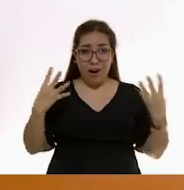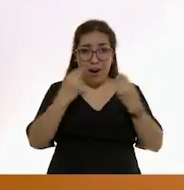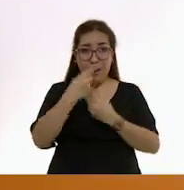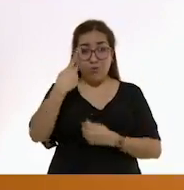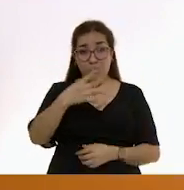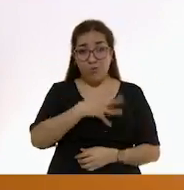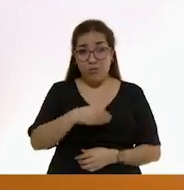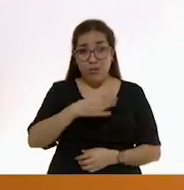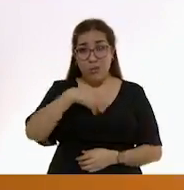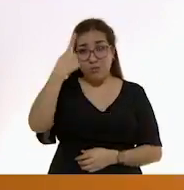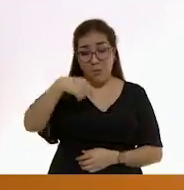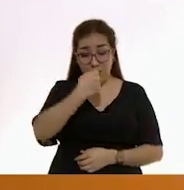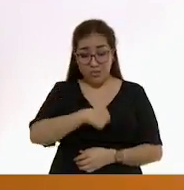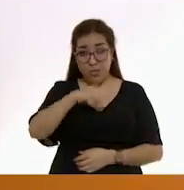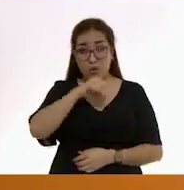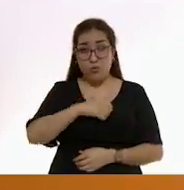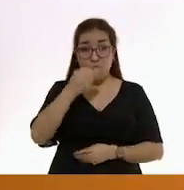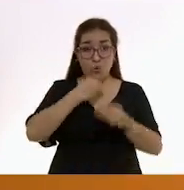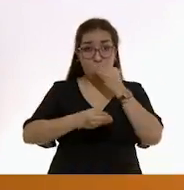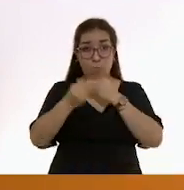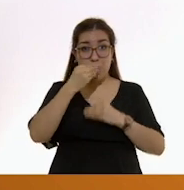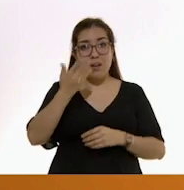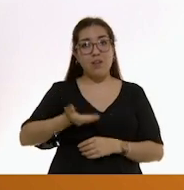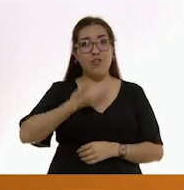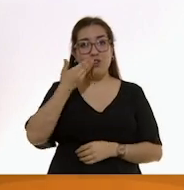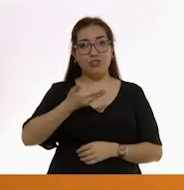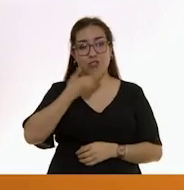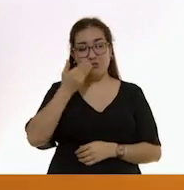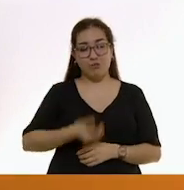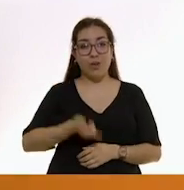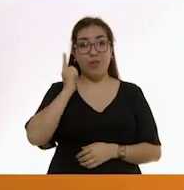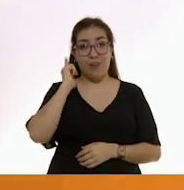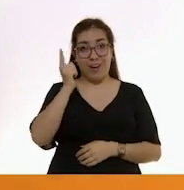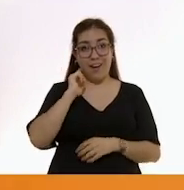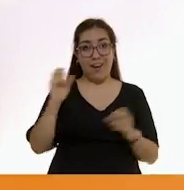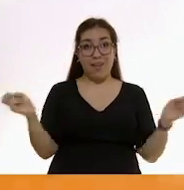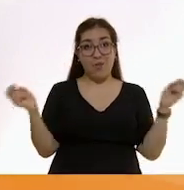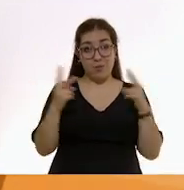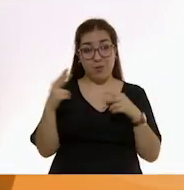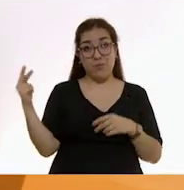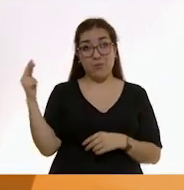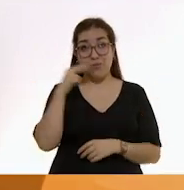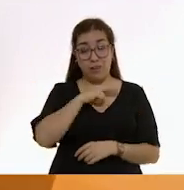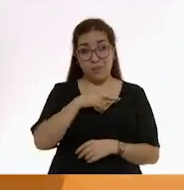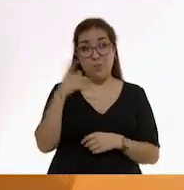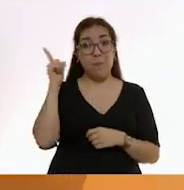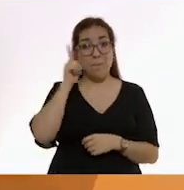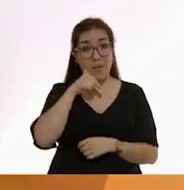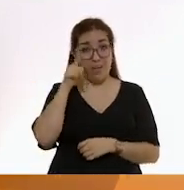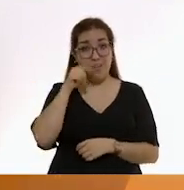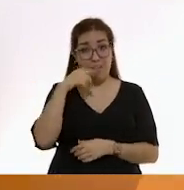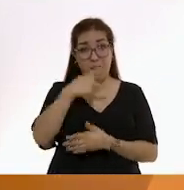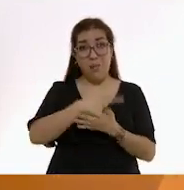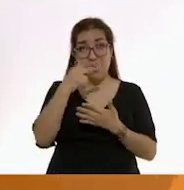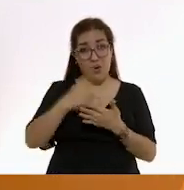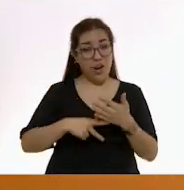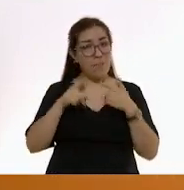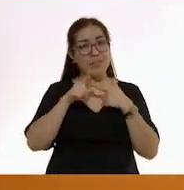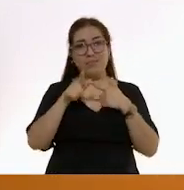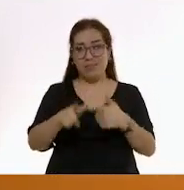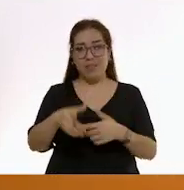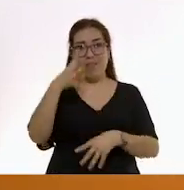hábitos de alimentación saludable. Te esperamos en nuestro programa de mañana y continuaremos